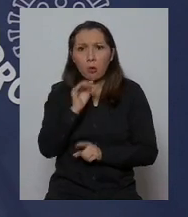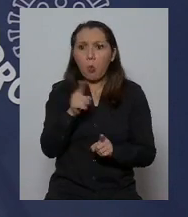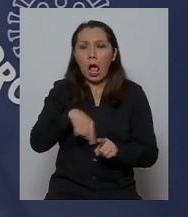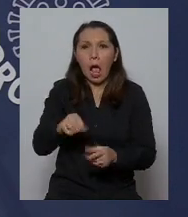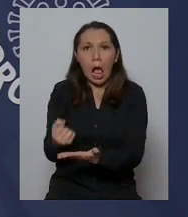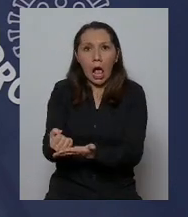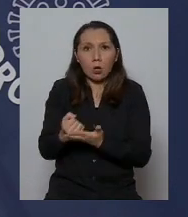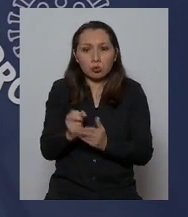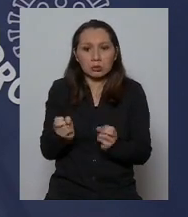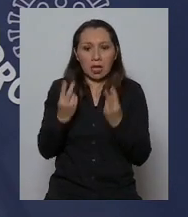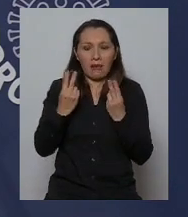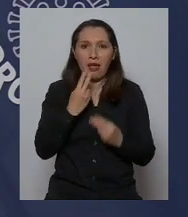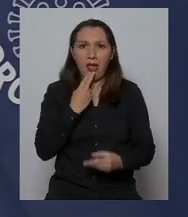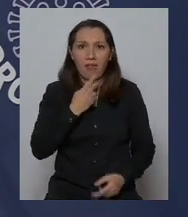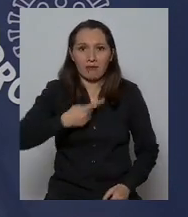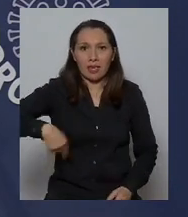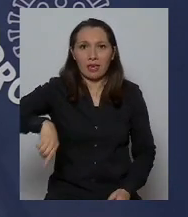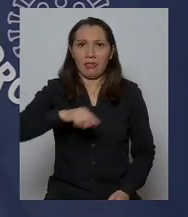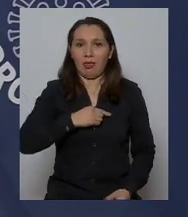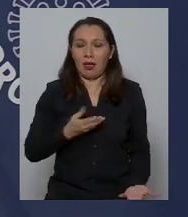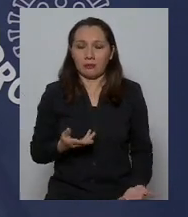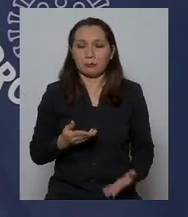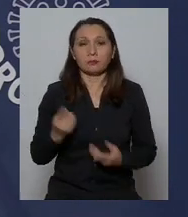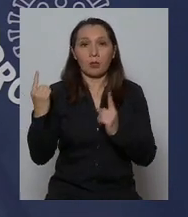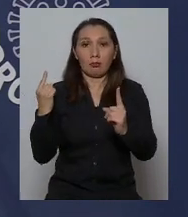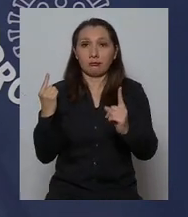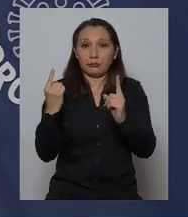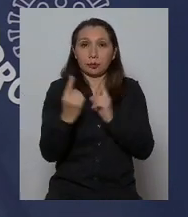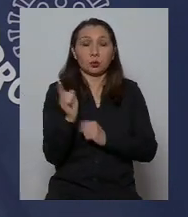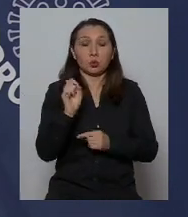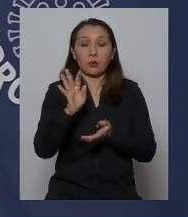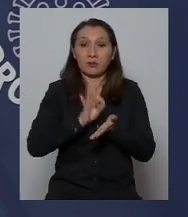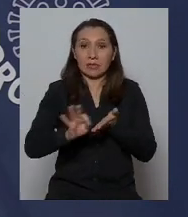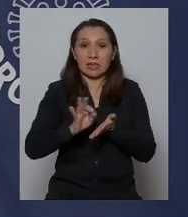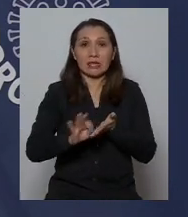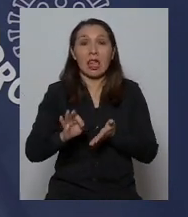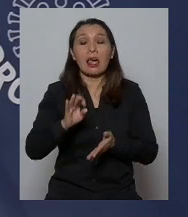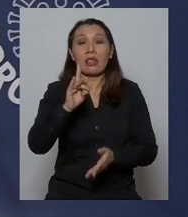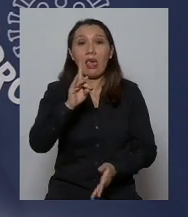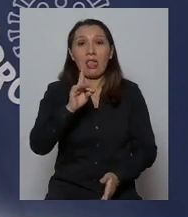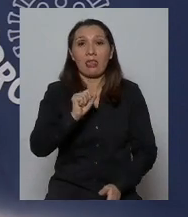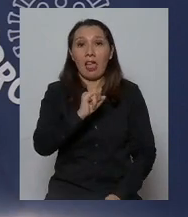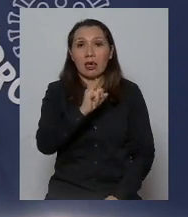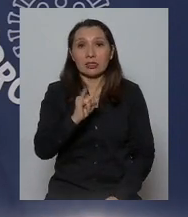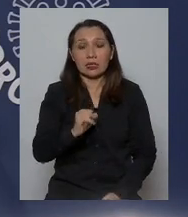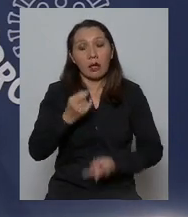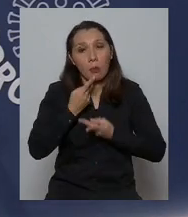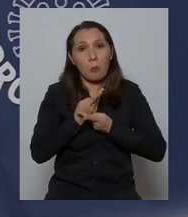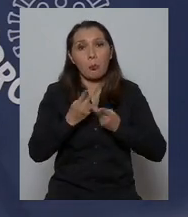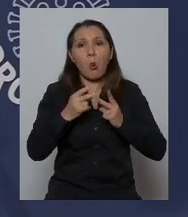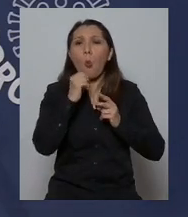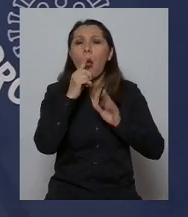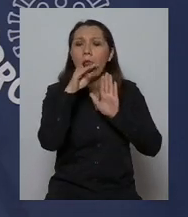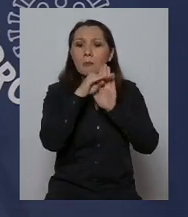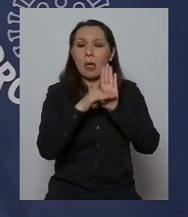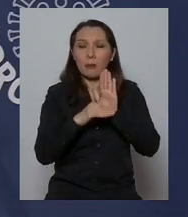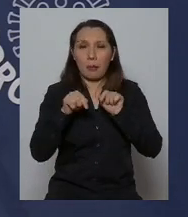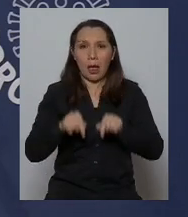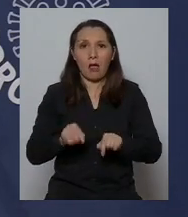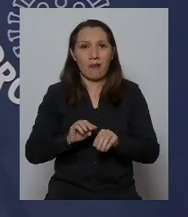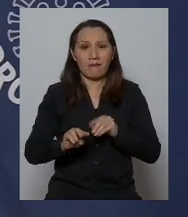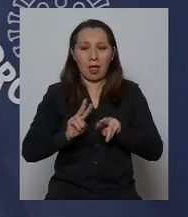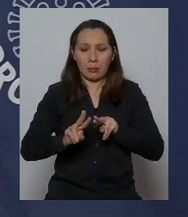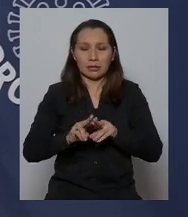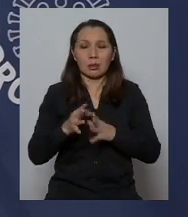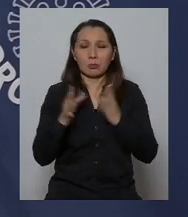vidas dejo con ustedes a la subsecretaria Paula Daza para dar cuenta de las medidas del día de hoy